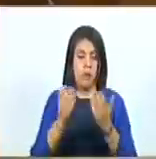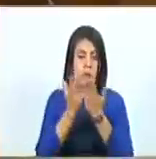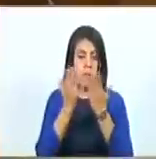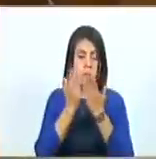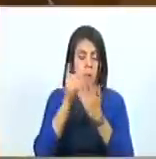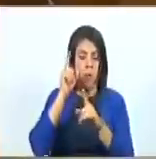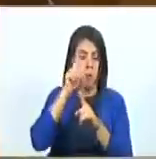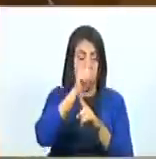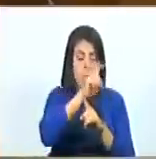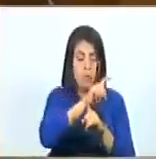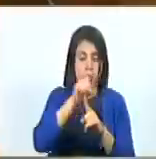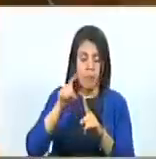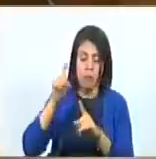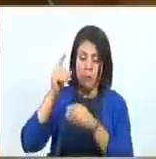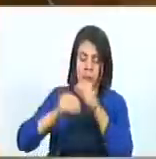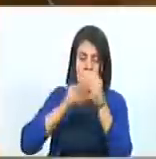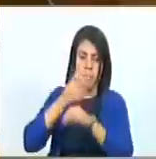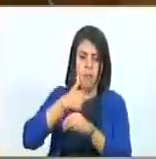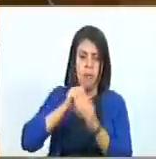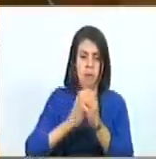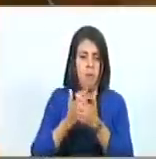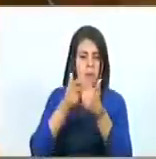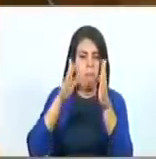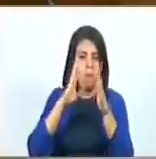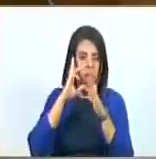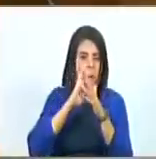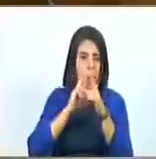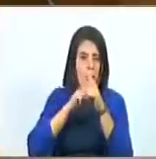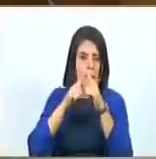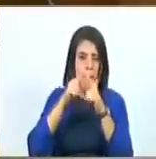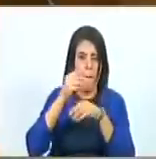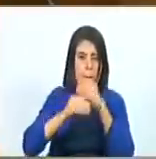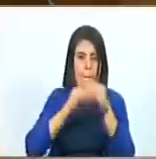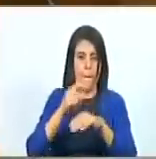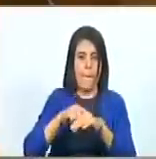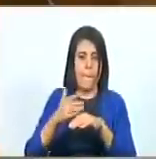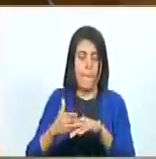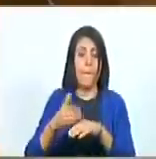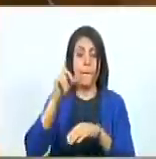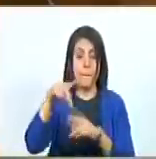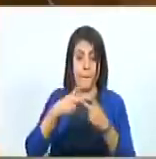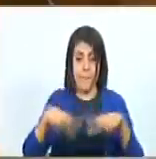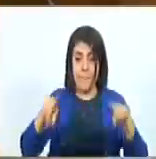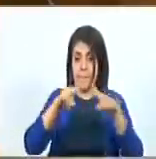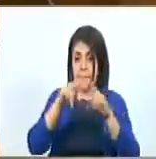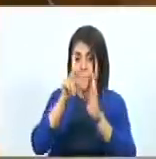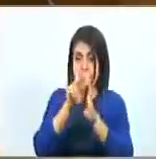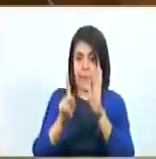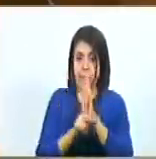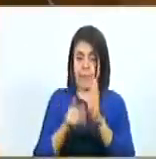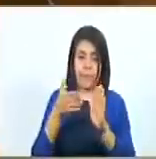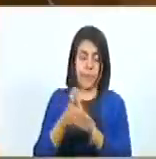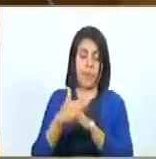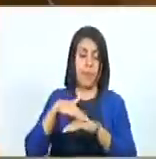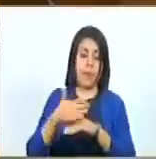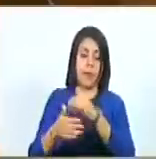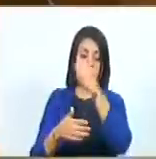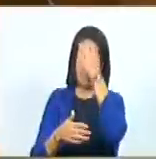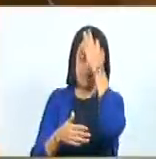formación basada en la doctrina de nuestro libertador Simón Bolívar y valores y principios socialistas